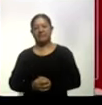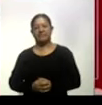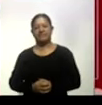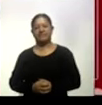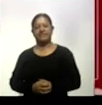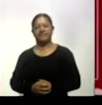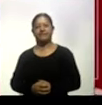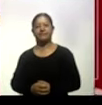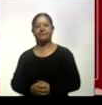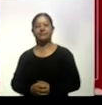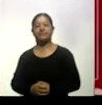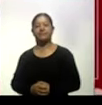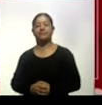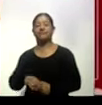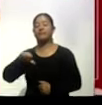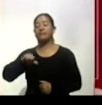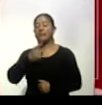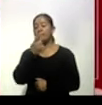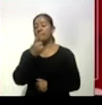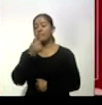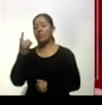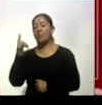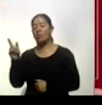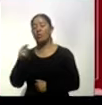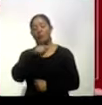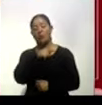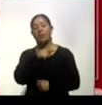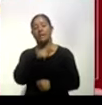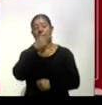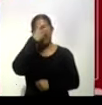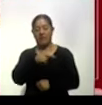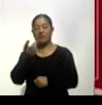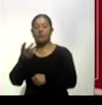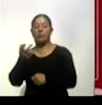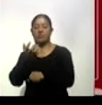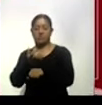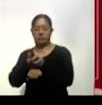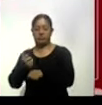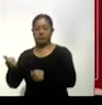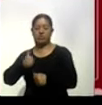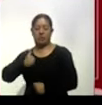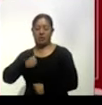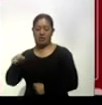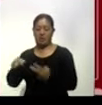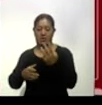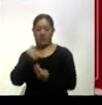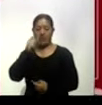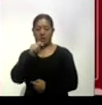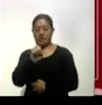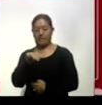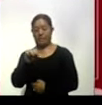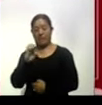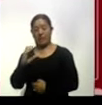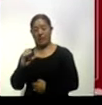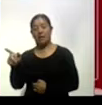Ante la entrada en vigor este 1 de julio del Tratado Comercial entre México, Estados Unidos y Canadá, T-MEC, el presidente Andrés Manuel López Obrador